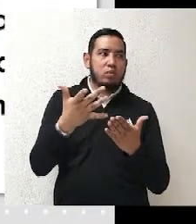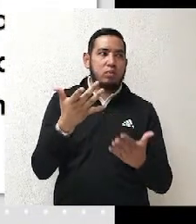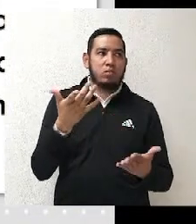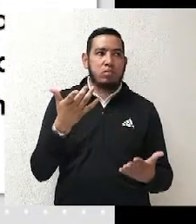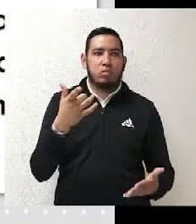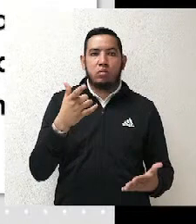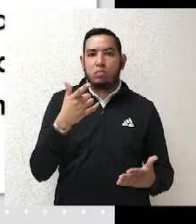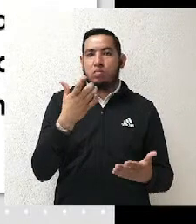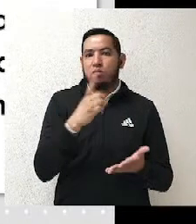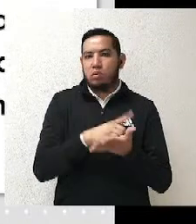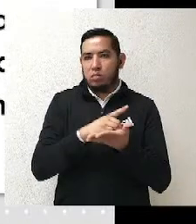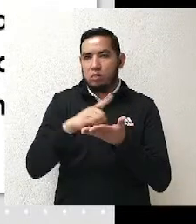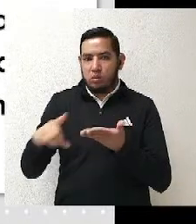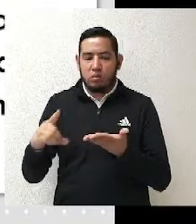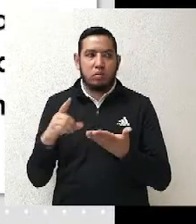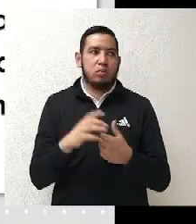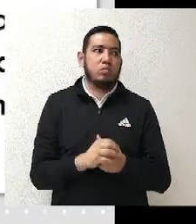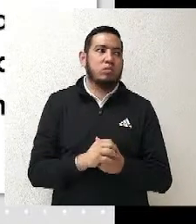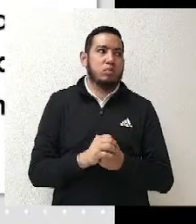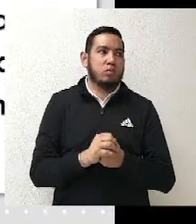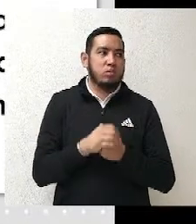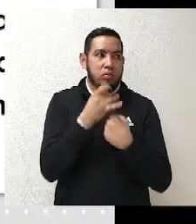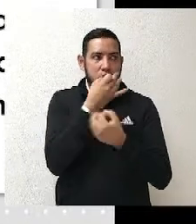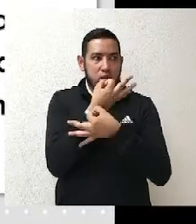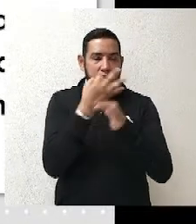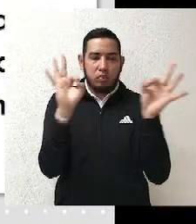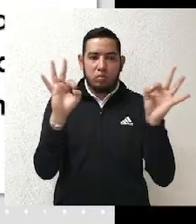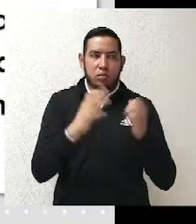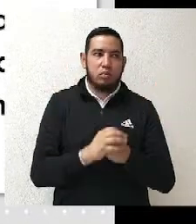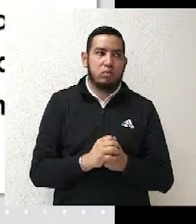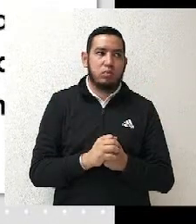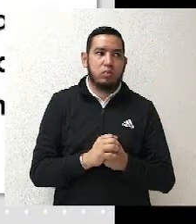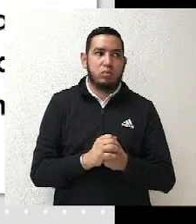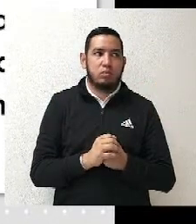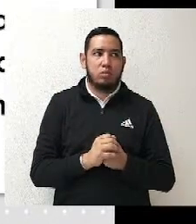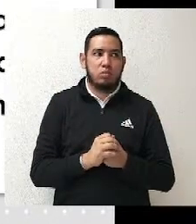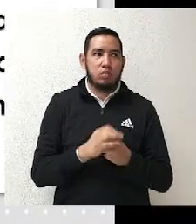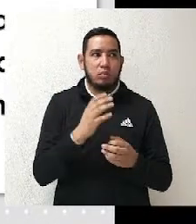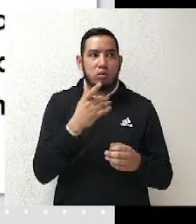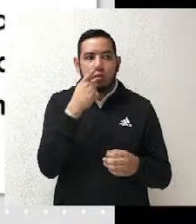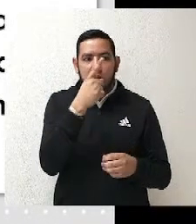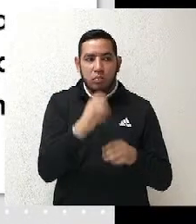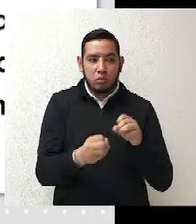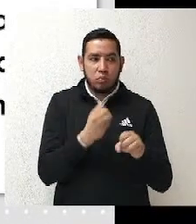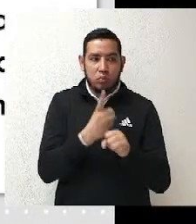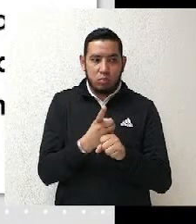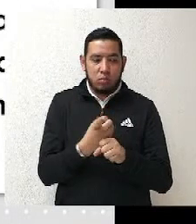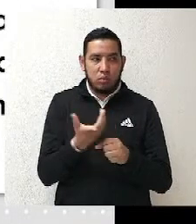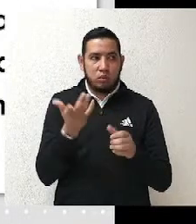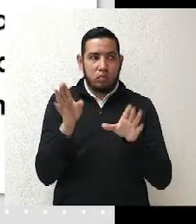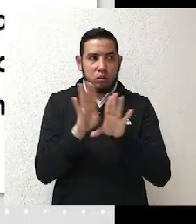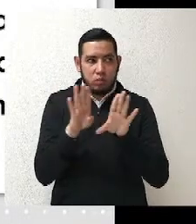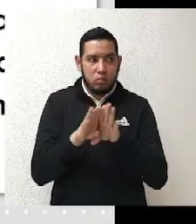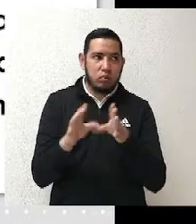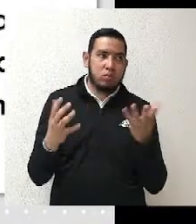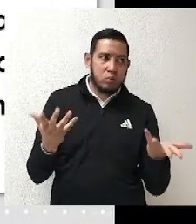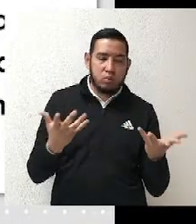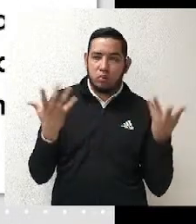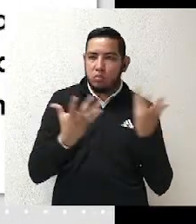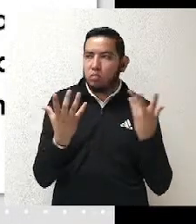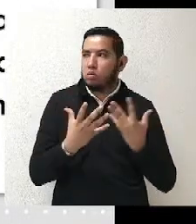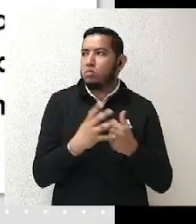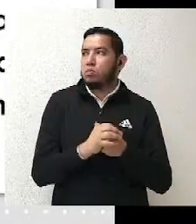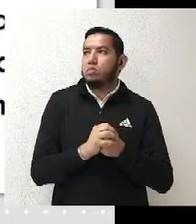Un poco retomando lo que ya dije, efectivamente la convocatoria sólo dice tú vas a publicar quién fue el precandidato o los precandidatos